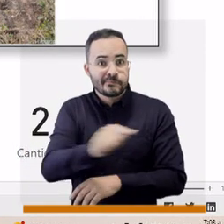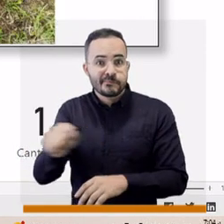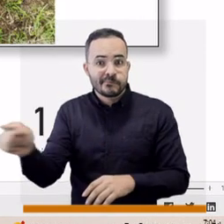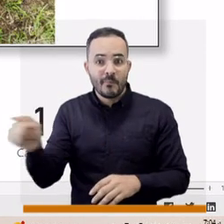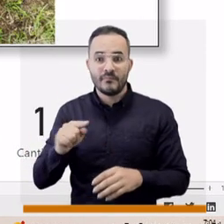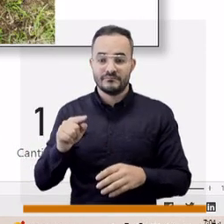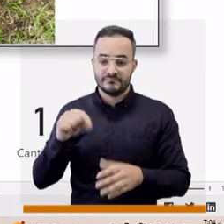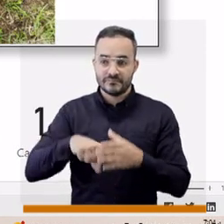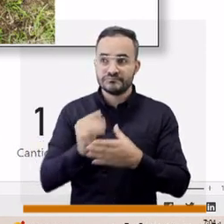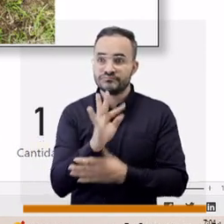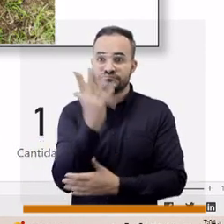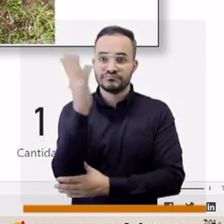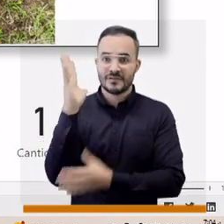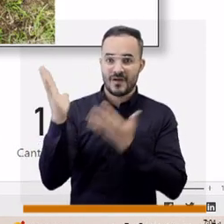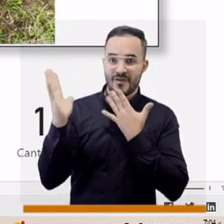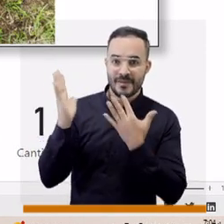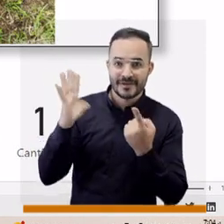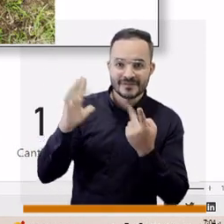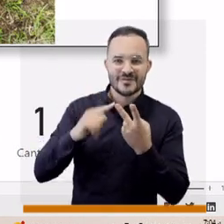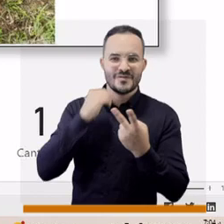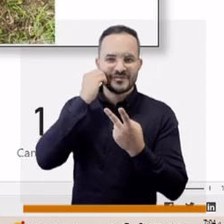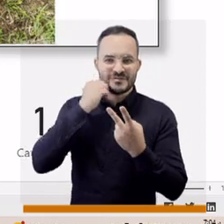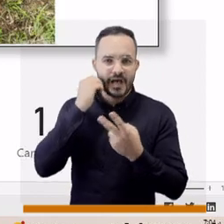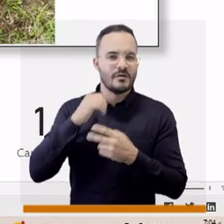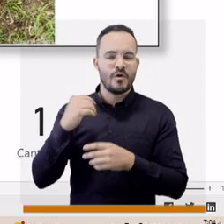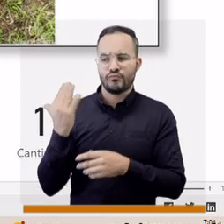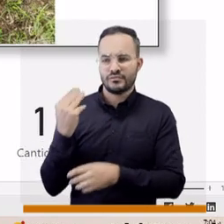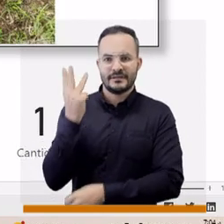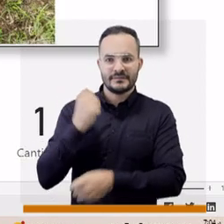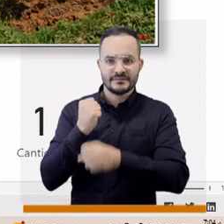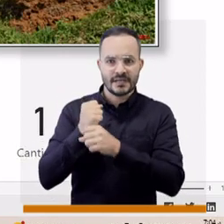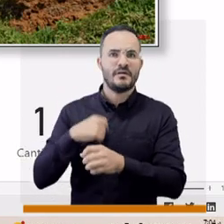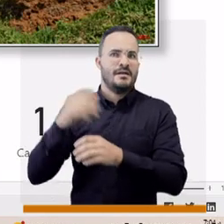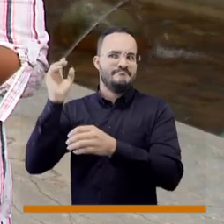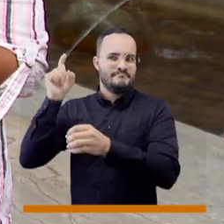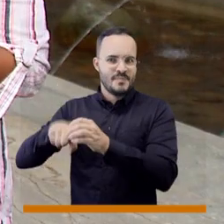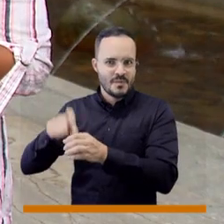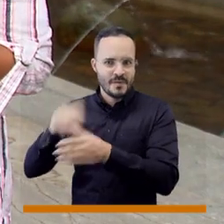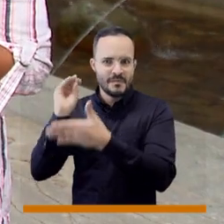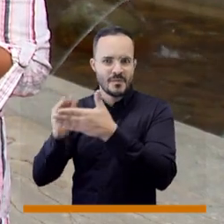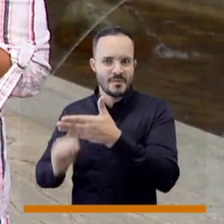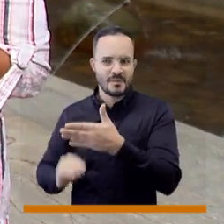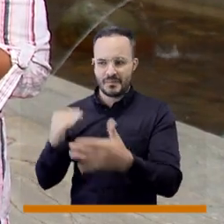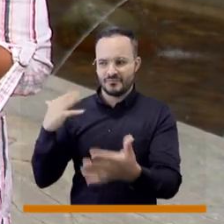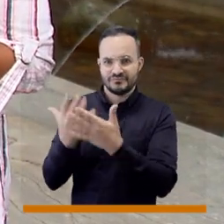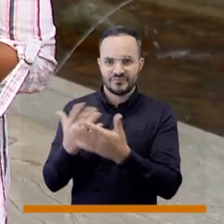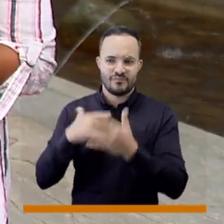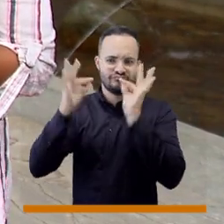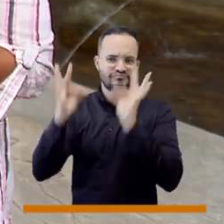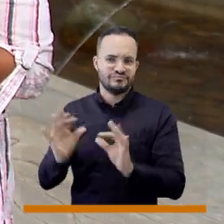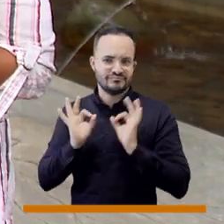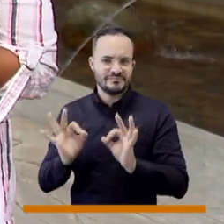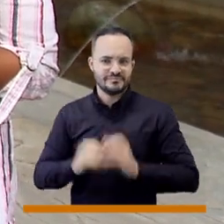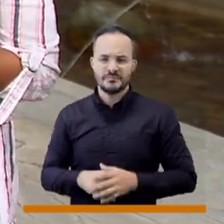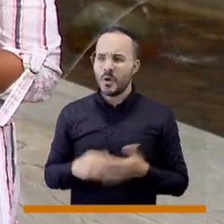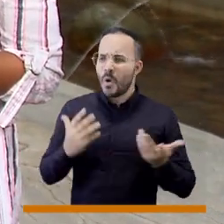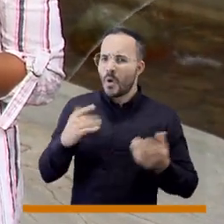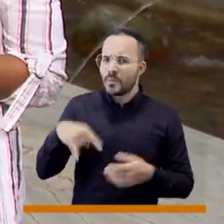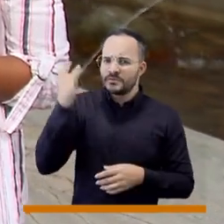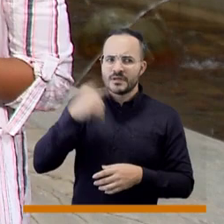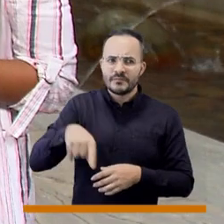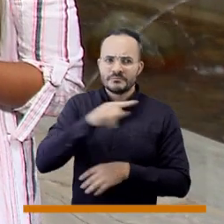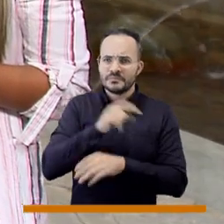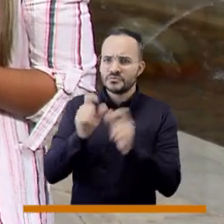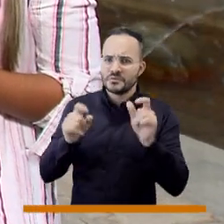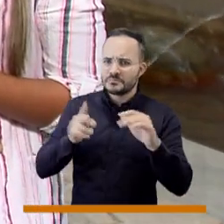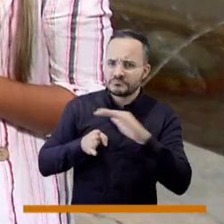sembrados en los últimos tres años. Alberto, ¿cómo se consulta este tablero y de en dónde? Sí,